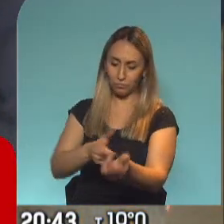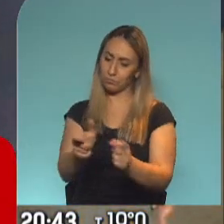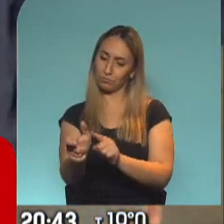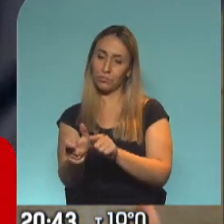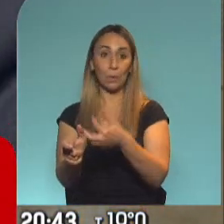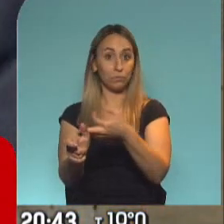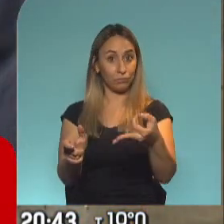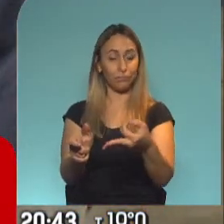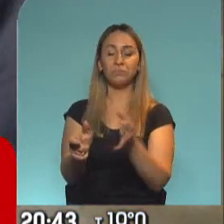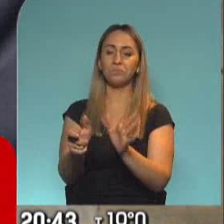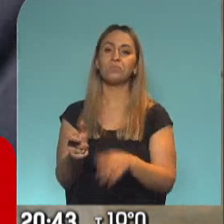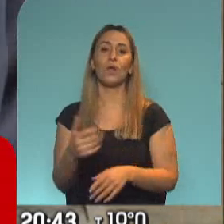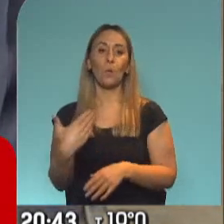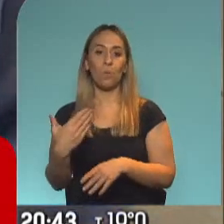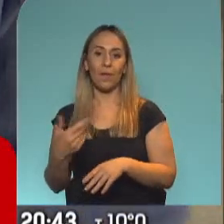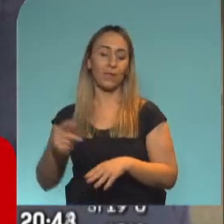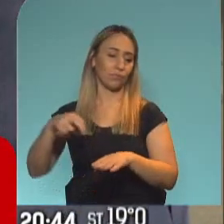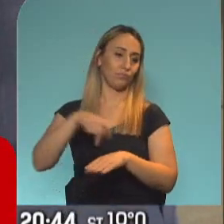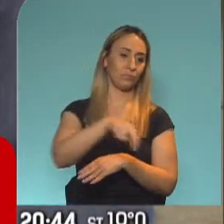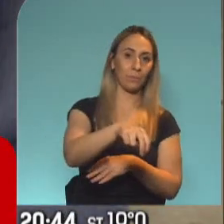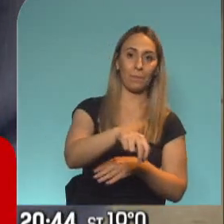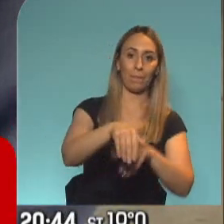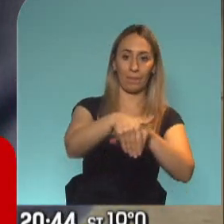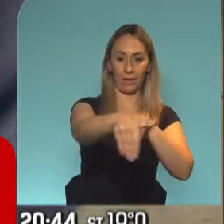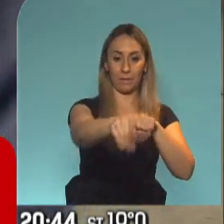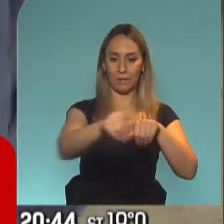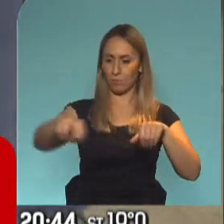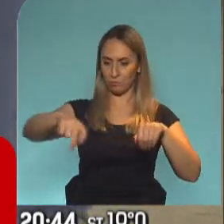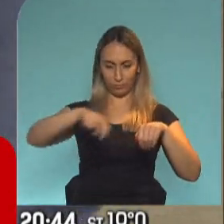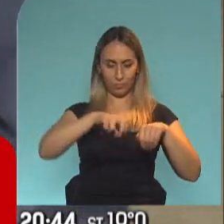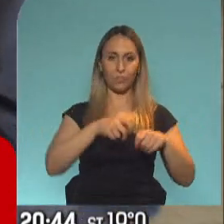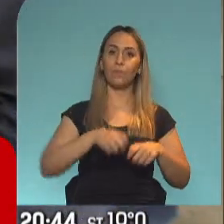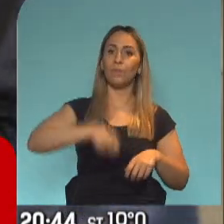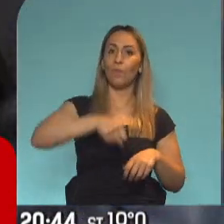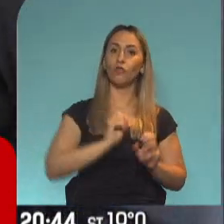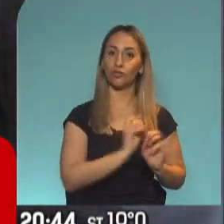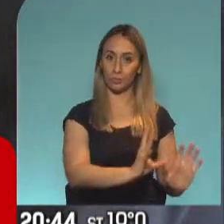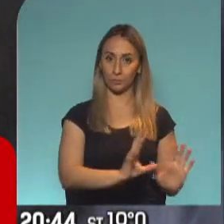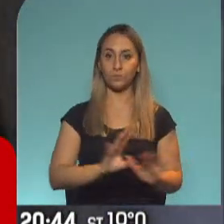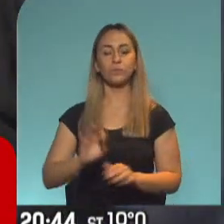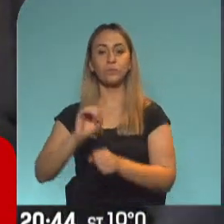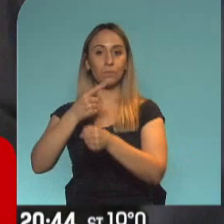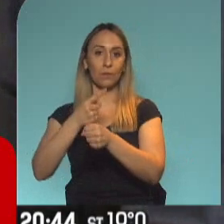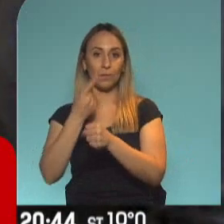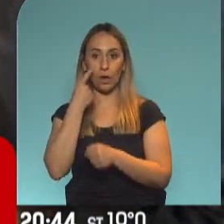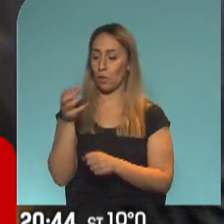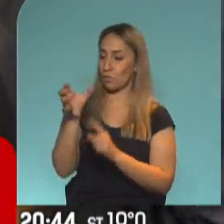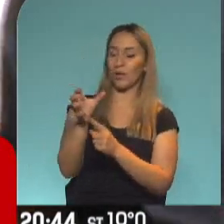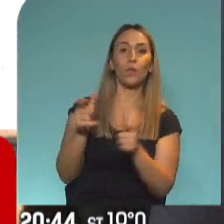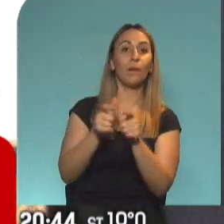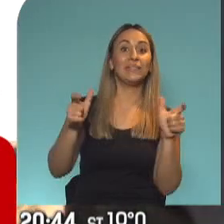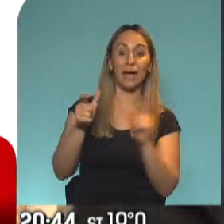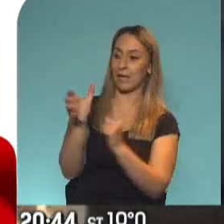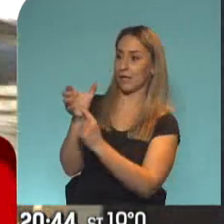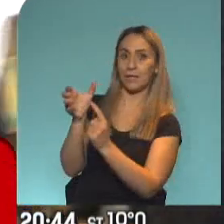va a pasar al área de despacho del equipaje. que en el teléfono tengo que mostrarte el pasaje. Exactamente. Y ahí ingresamos. Una vez que se